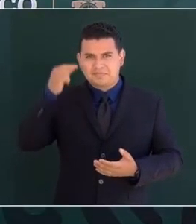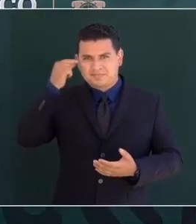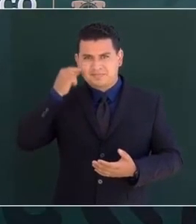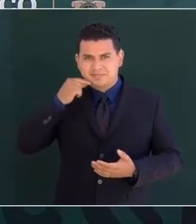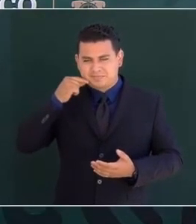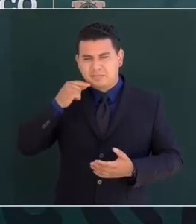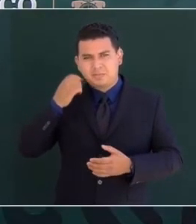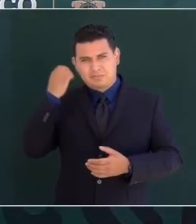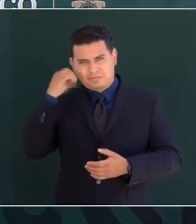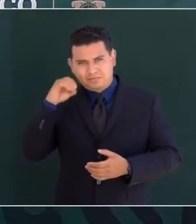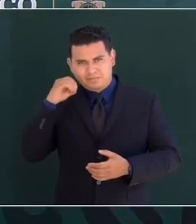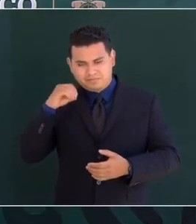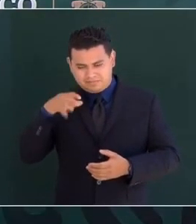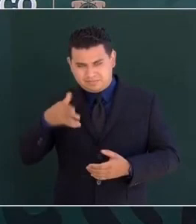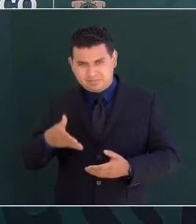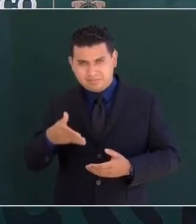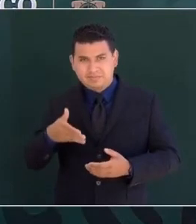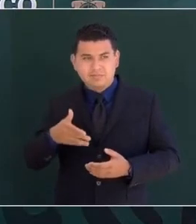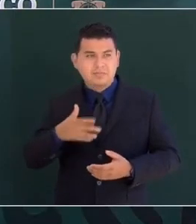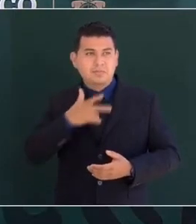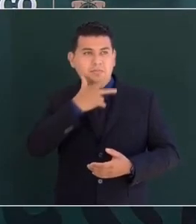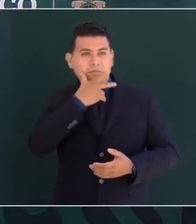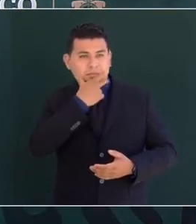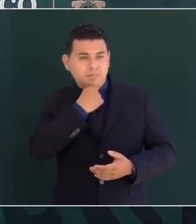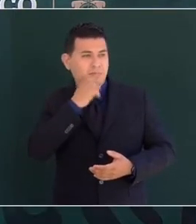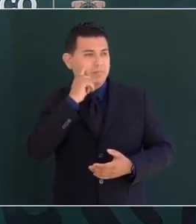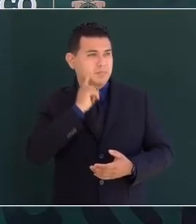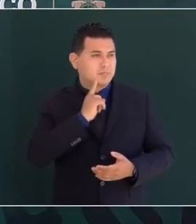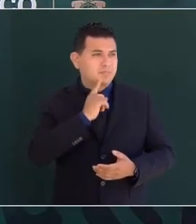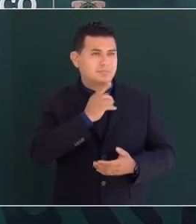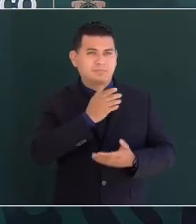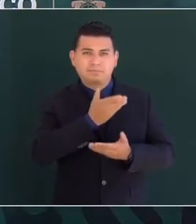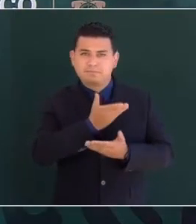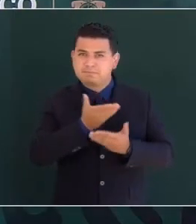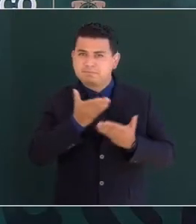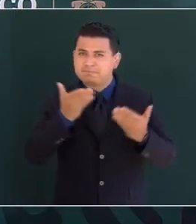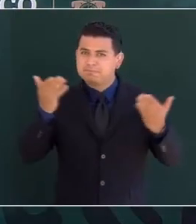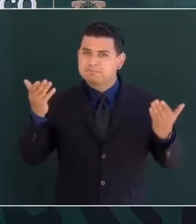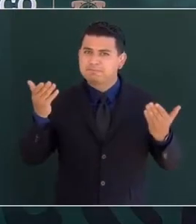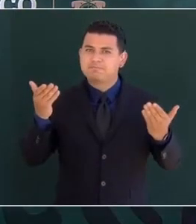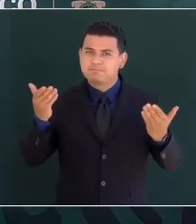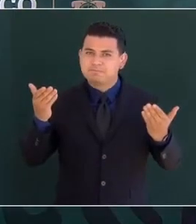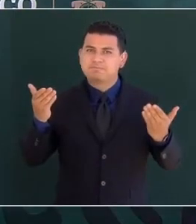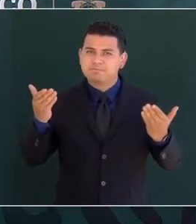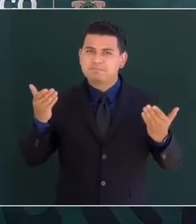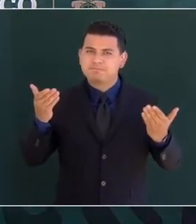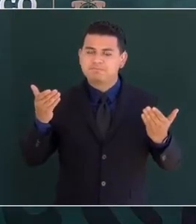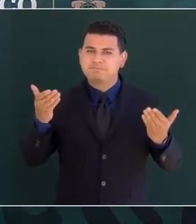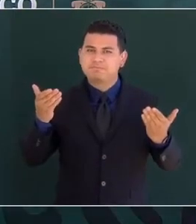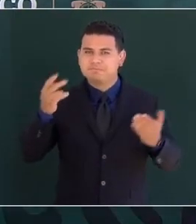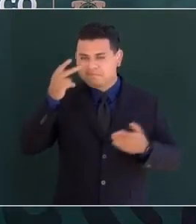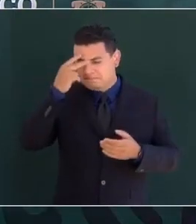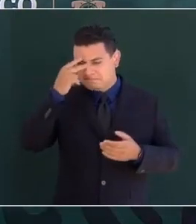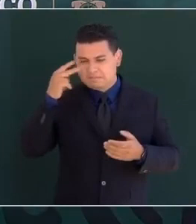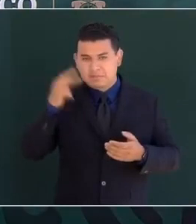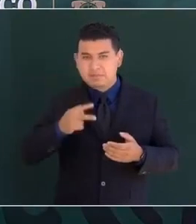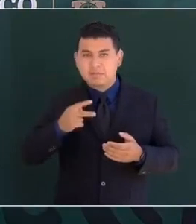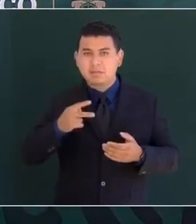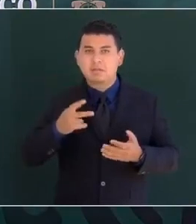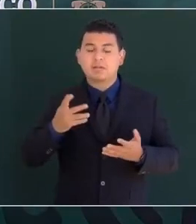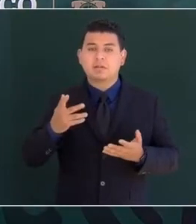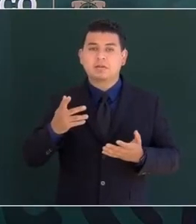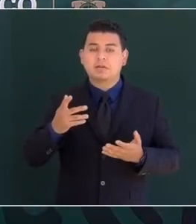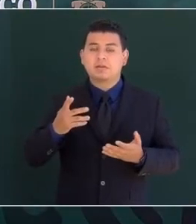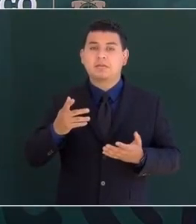mexicanas y mexicanos aún cuando la consumación de la